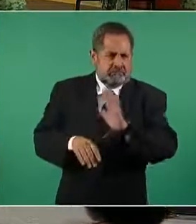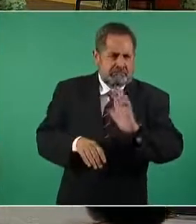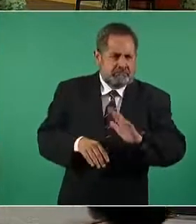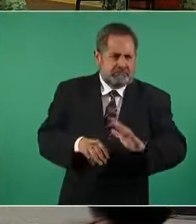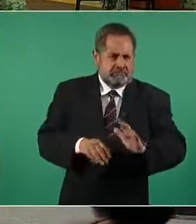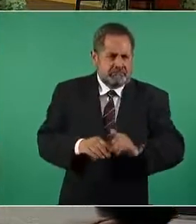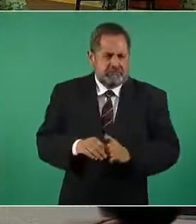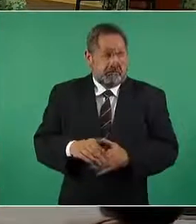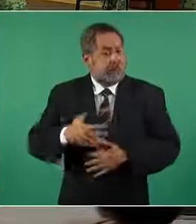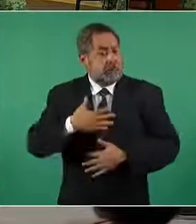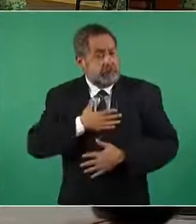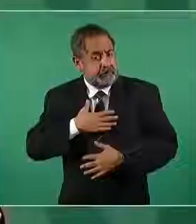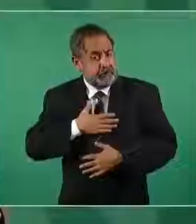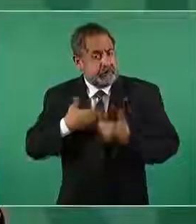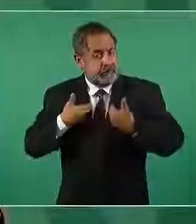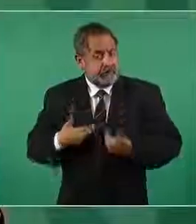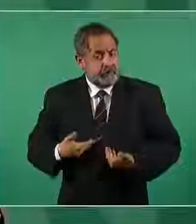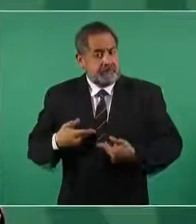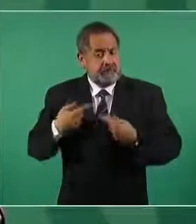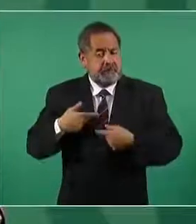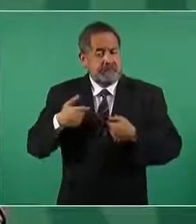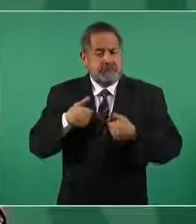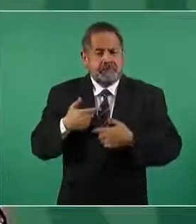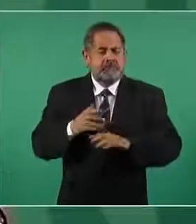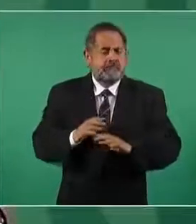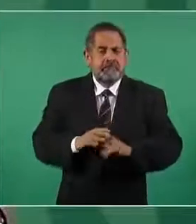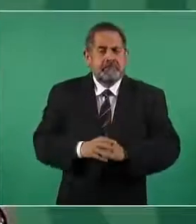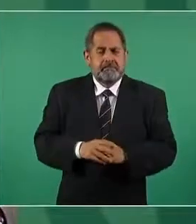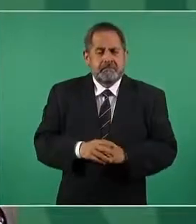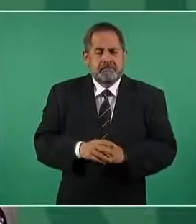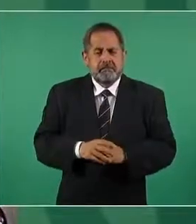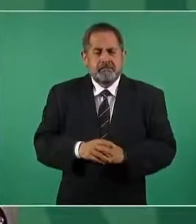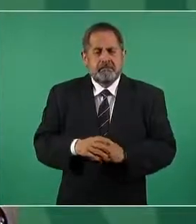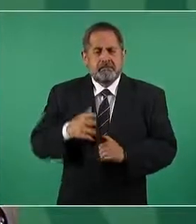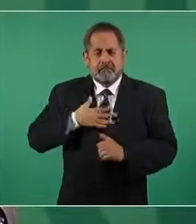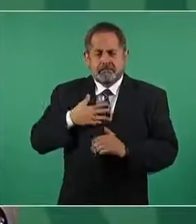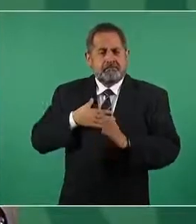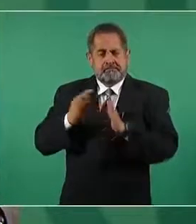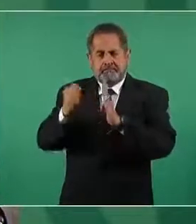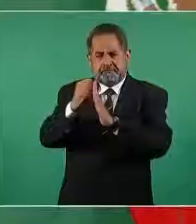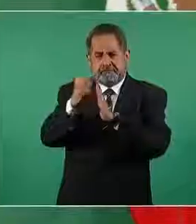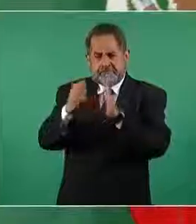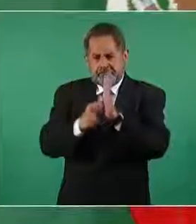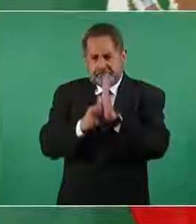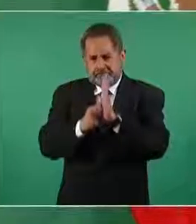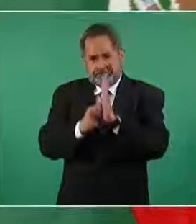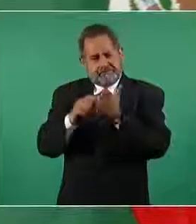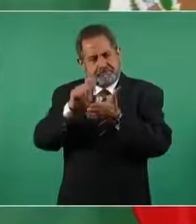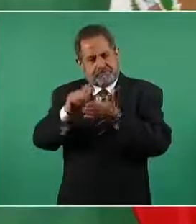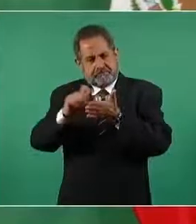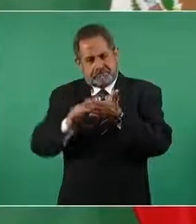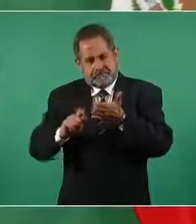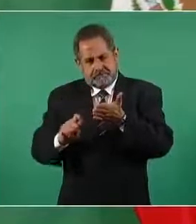en mi caso tengo escrito en mi testamento que no quiero